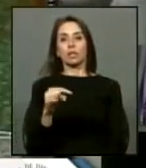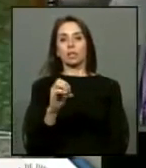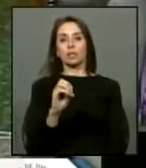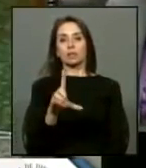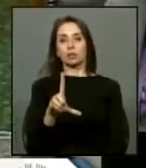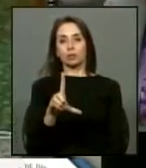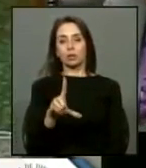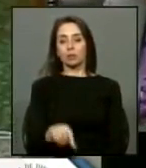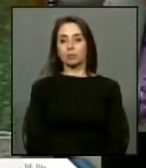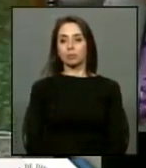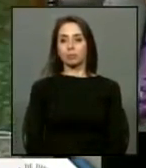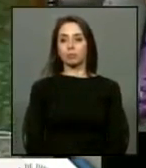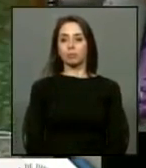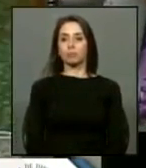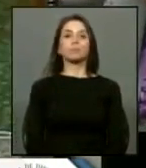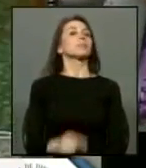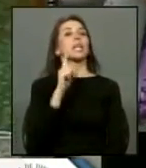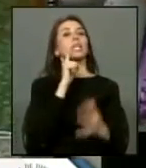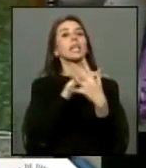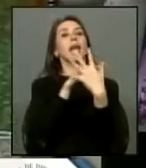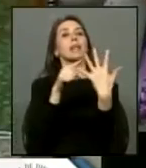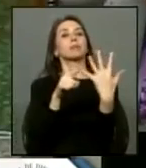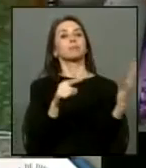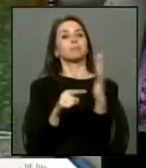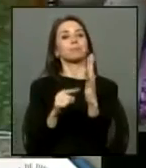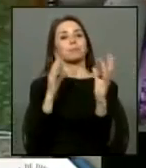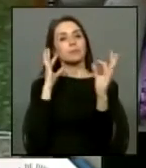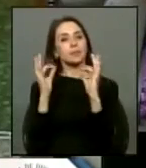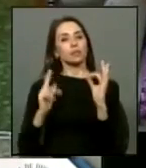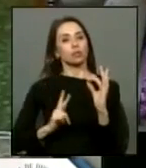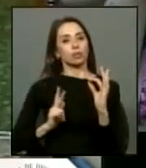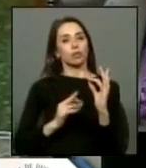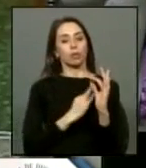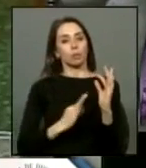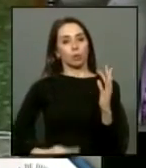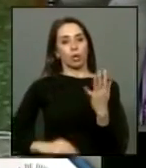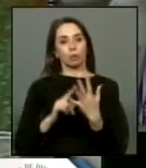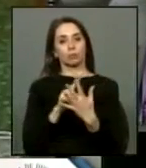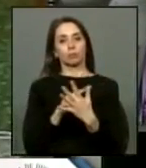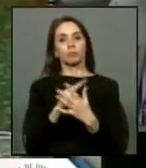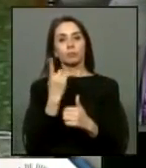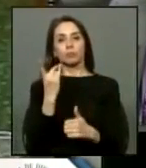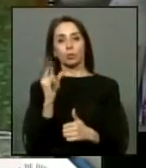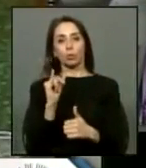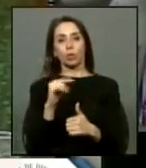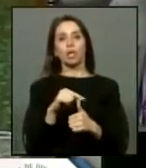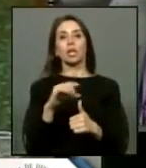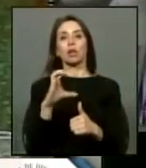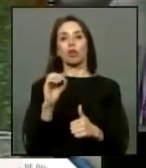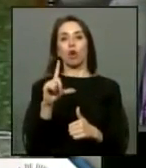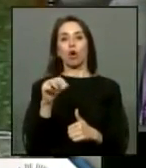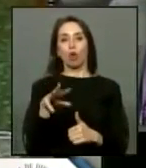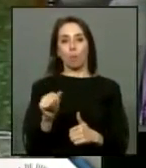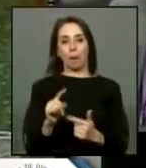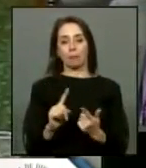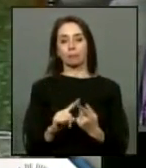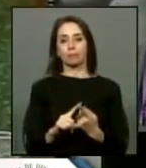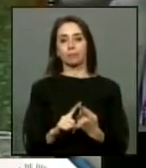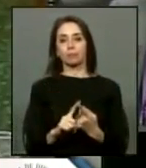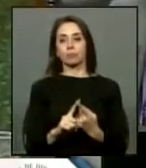07 con las siguientes señoras y señores diputados por la UDI Juan Antonio Coloma